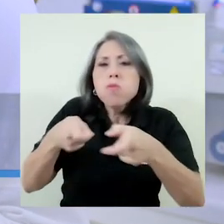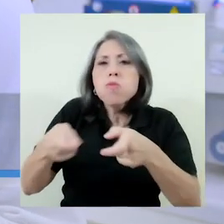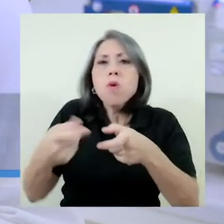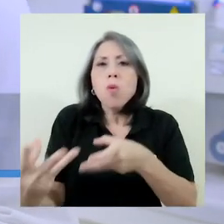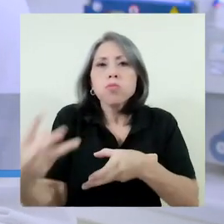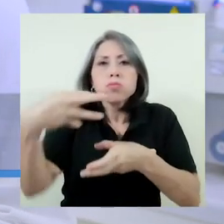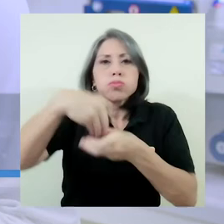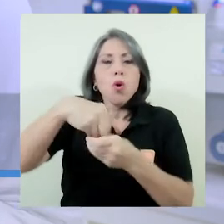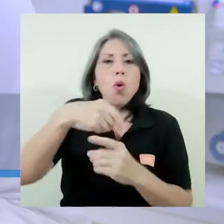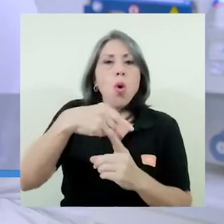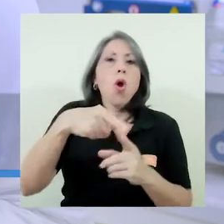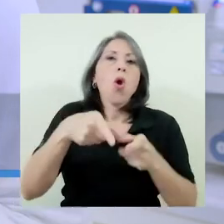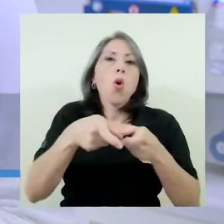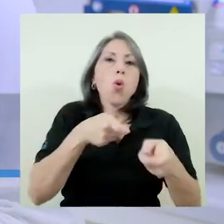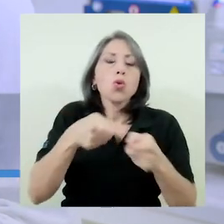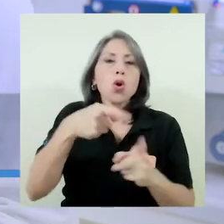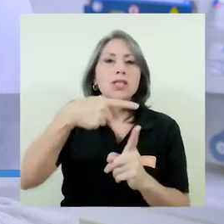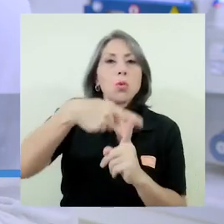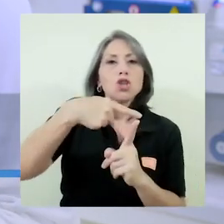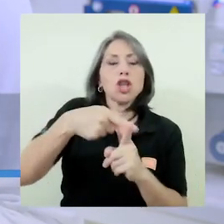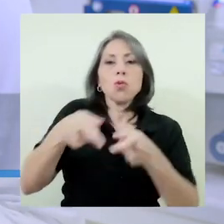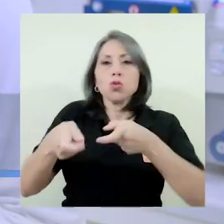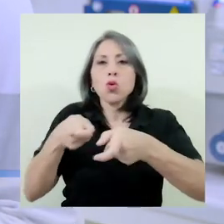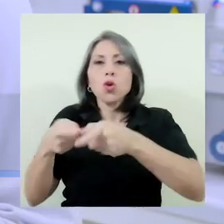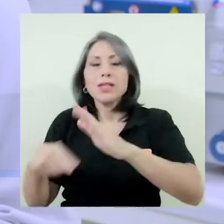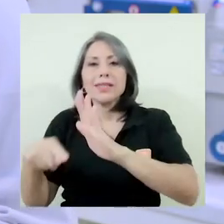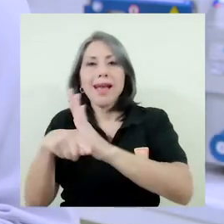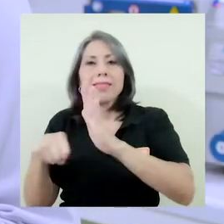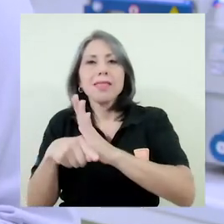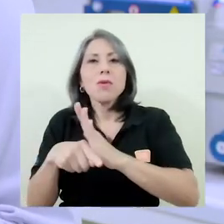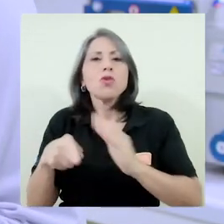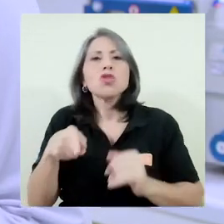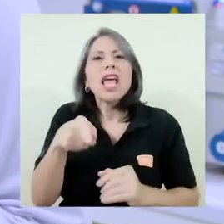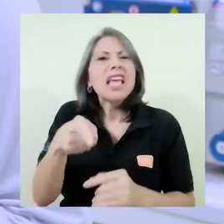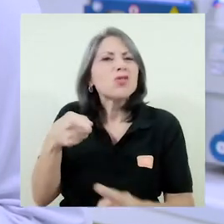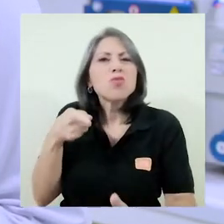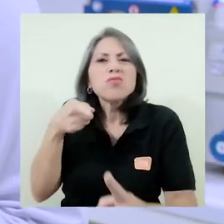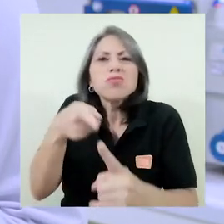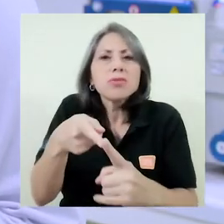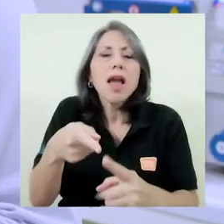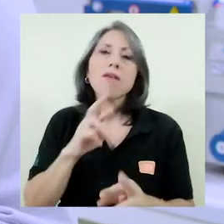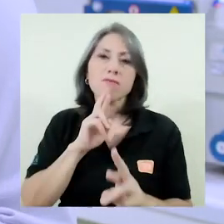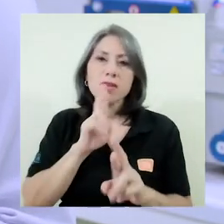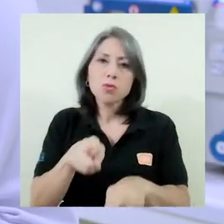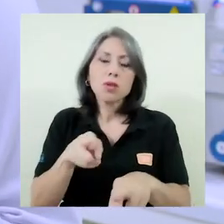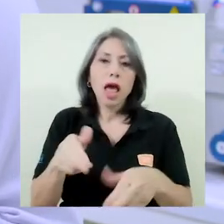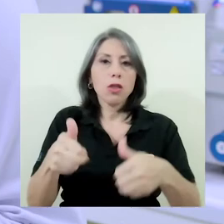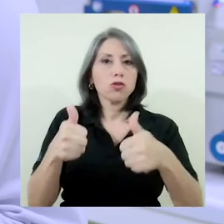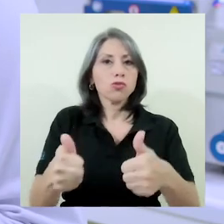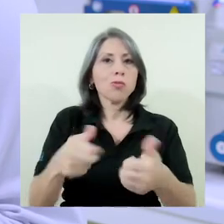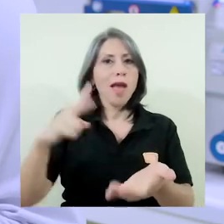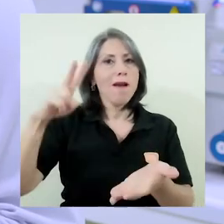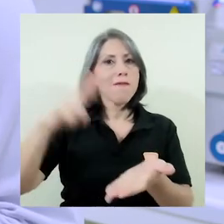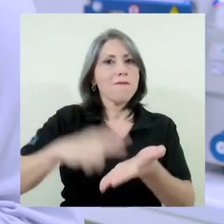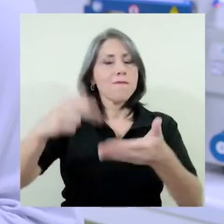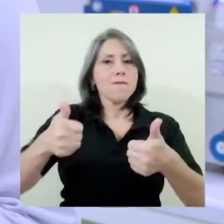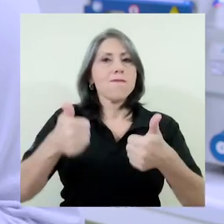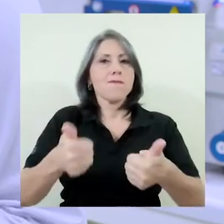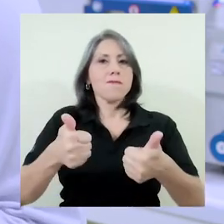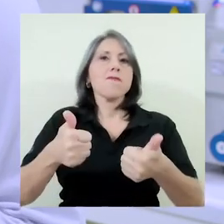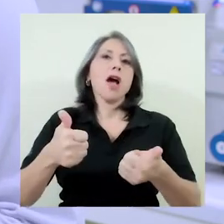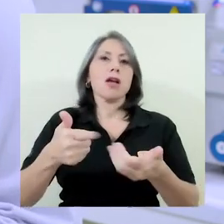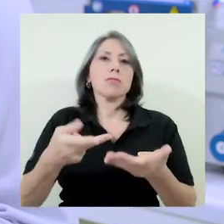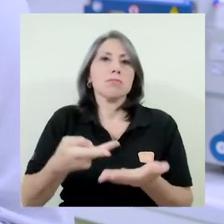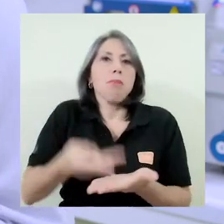controles positivos, controles negativos. Esto lo que nos asegura es que los resultados tengan una alta validez analítica,